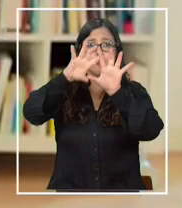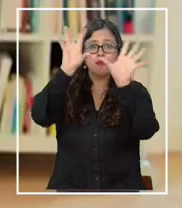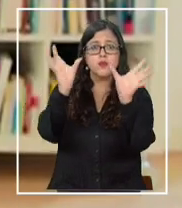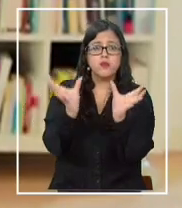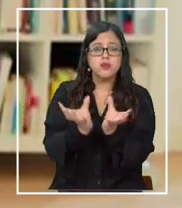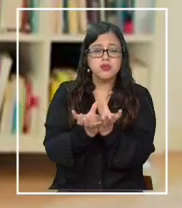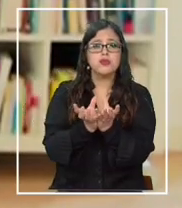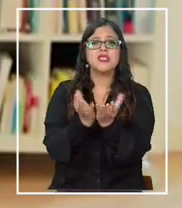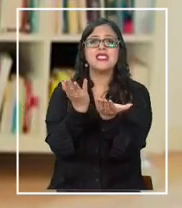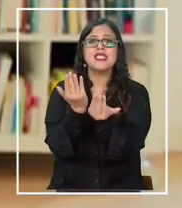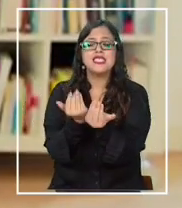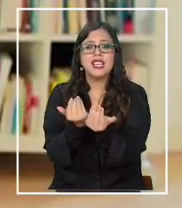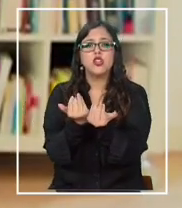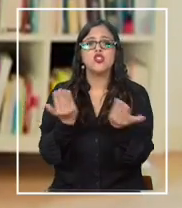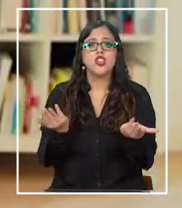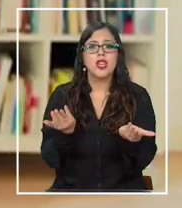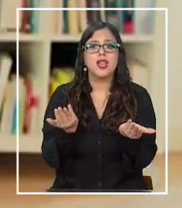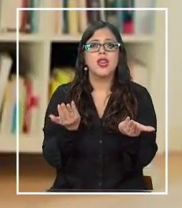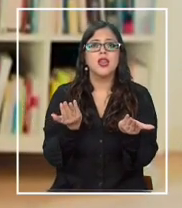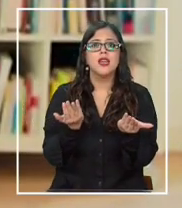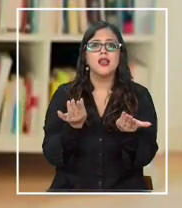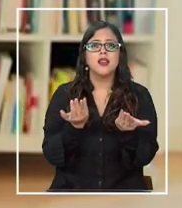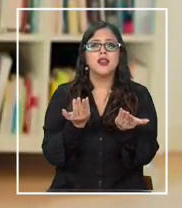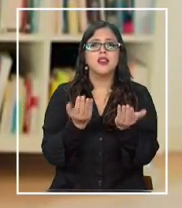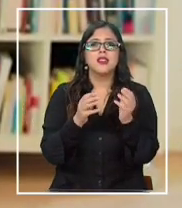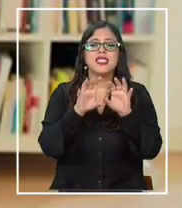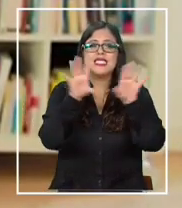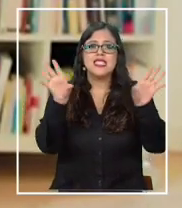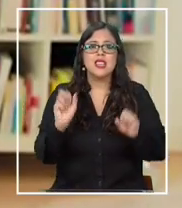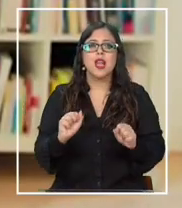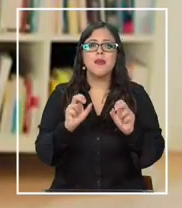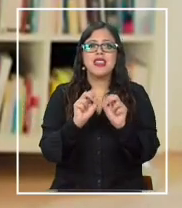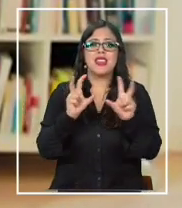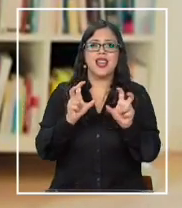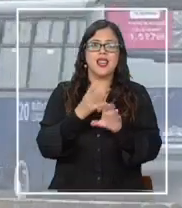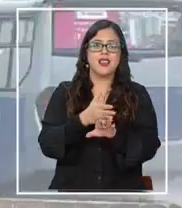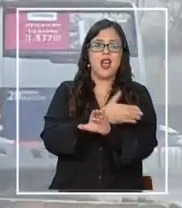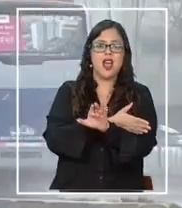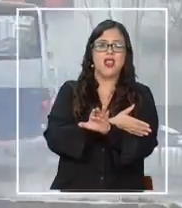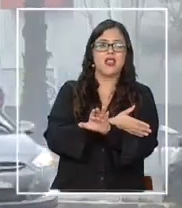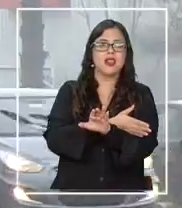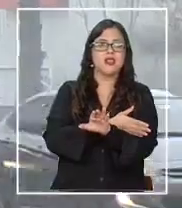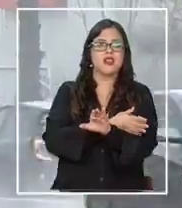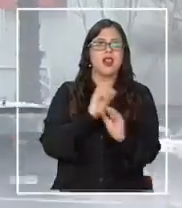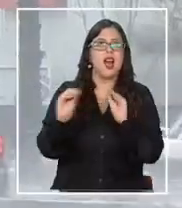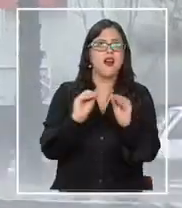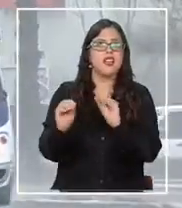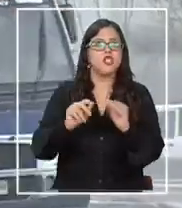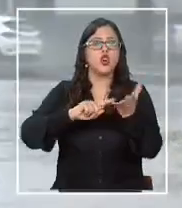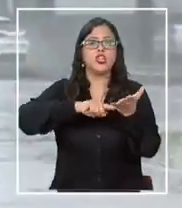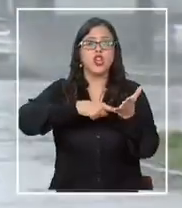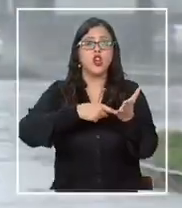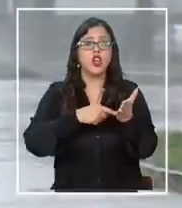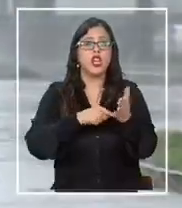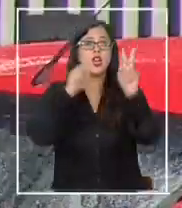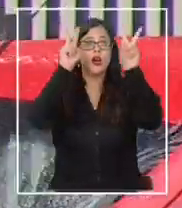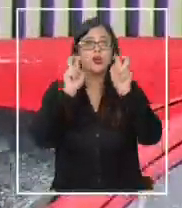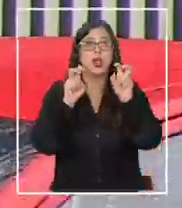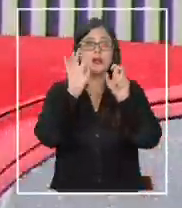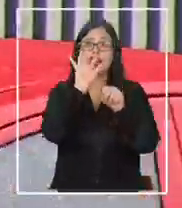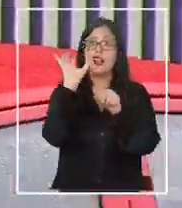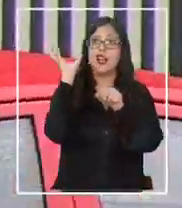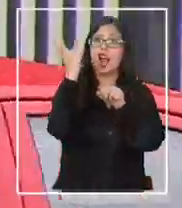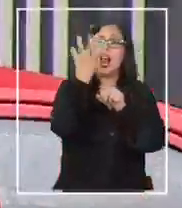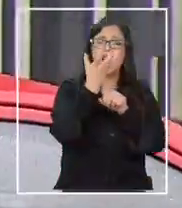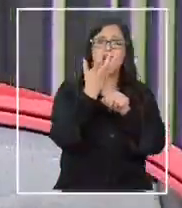preciso adoptar e implementar sistemas de alerta temprana. Tecnología para anticiparse a eventos climáticos